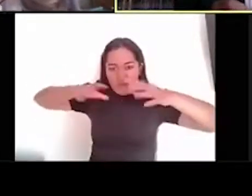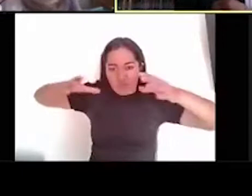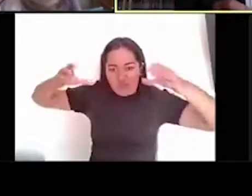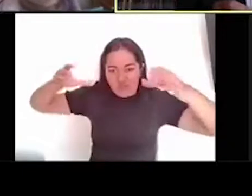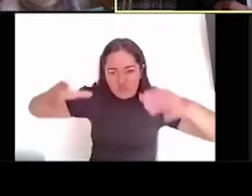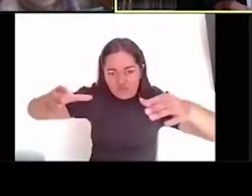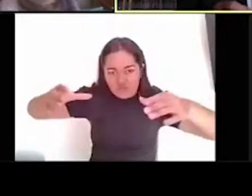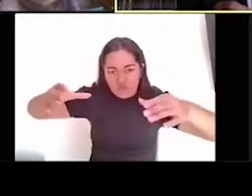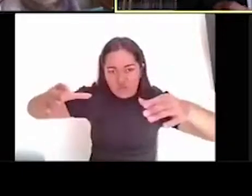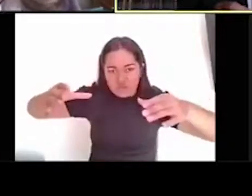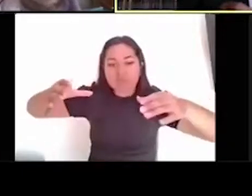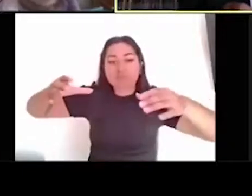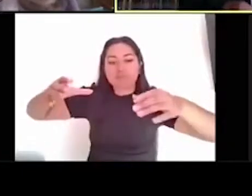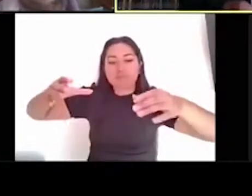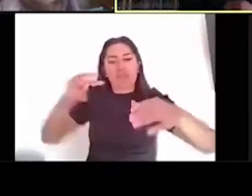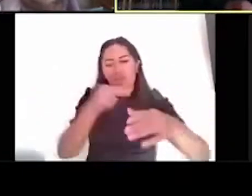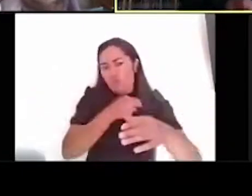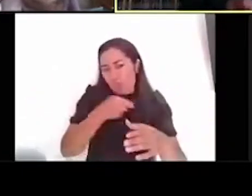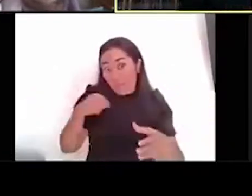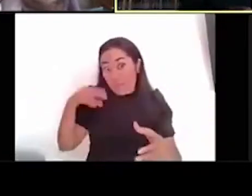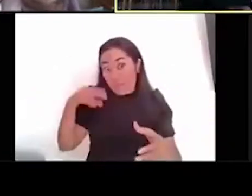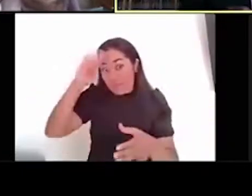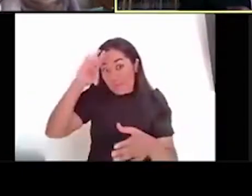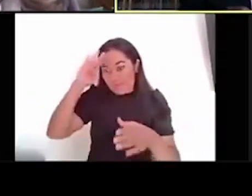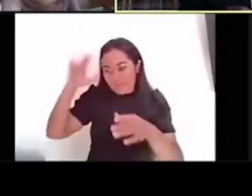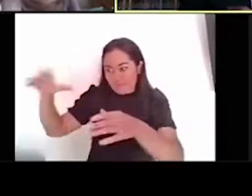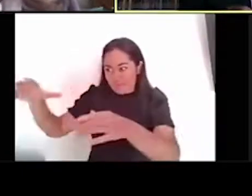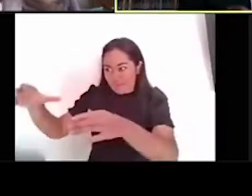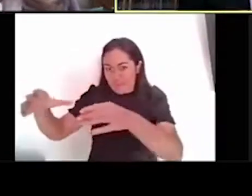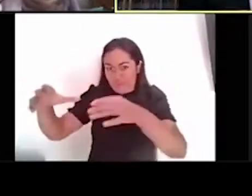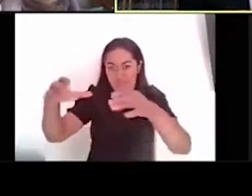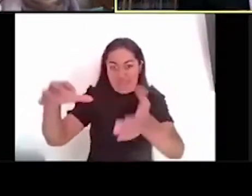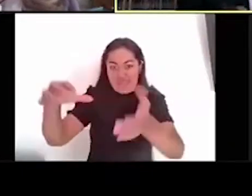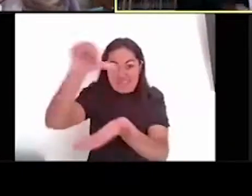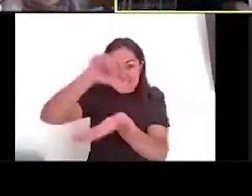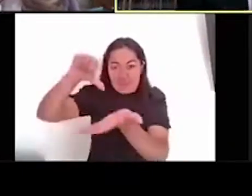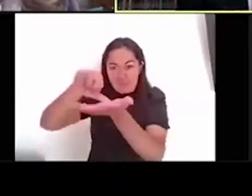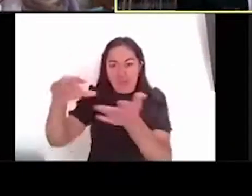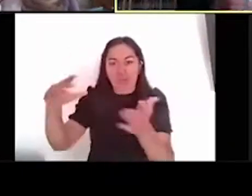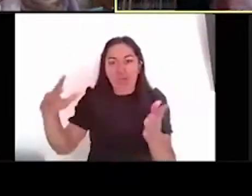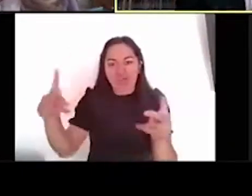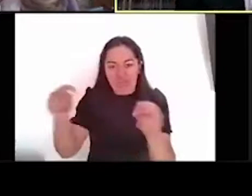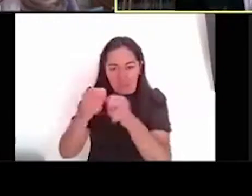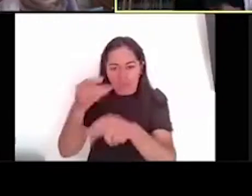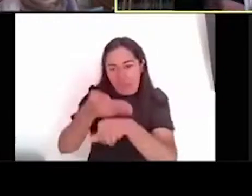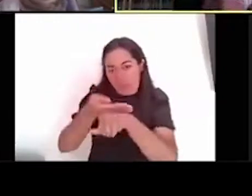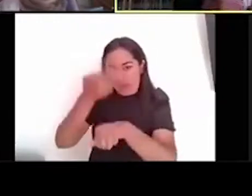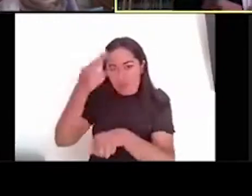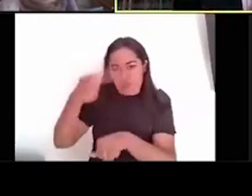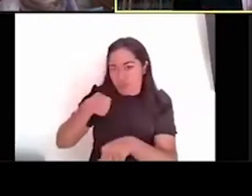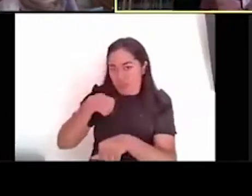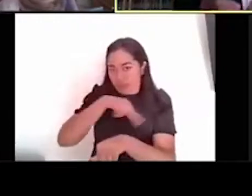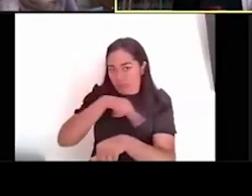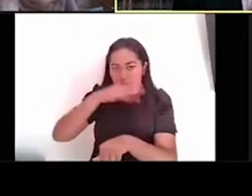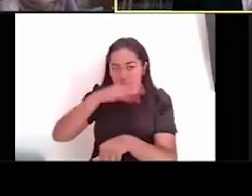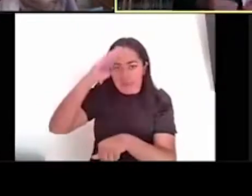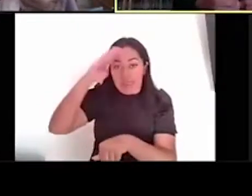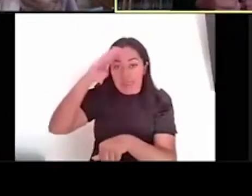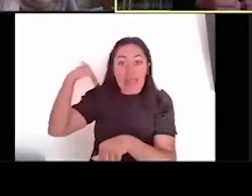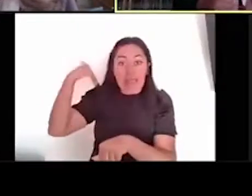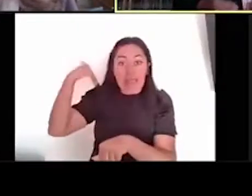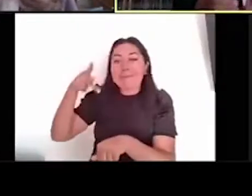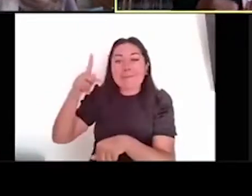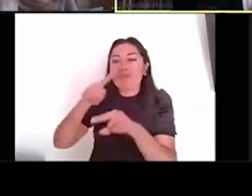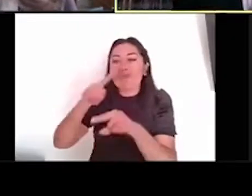creíamos que estaba centrado totalmente hacia el centro del Templo Mayor, pero no, está centrado con el adoratorio,